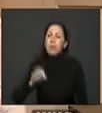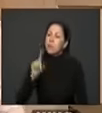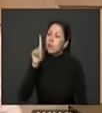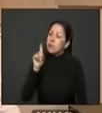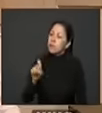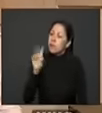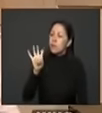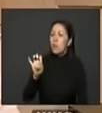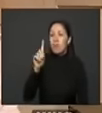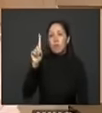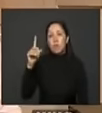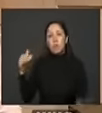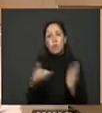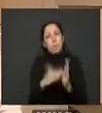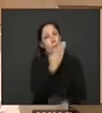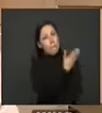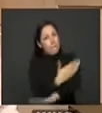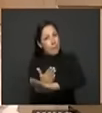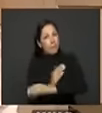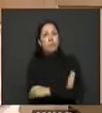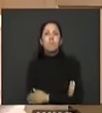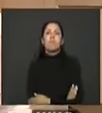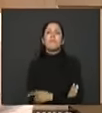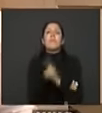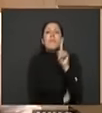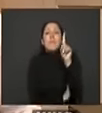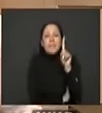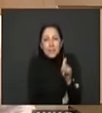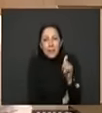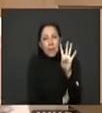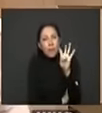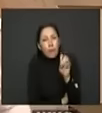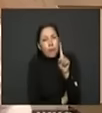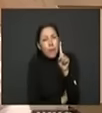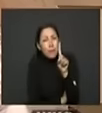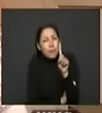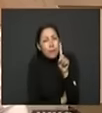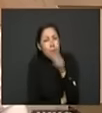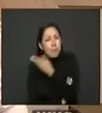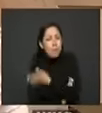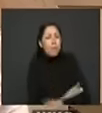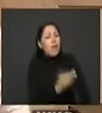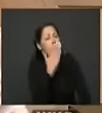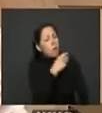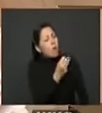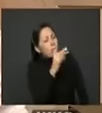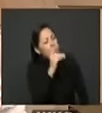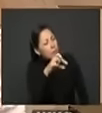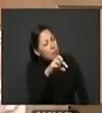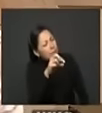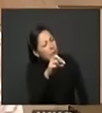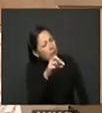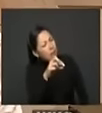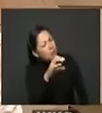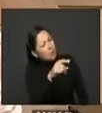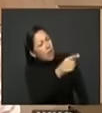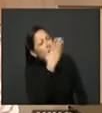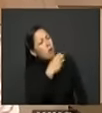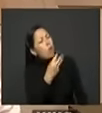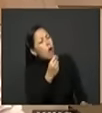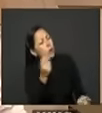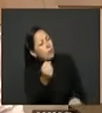noventa y un mil millones de pesos seiscientos noventa y un mil millones de pesos ¿cuánto es el presupuesto del DPS hoy doctora Tatiana?